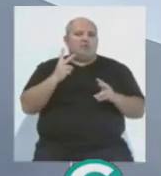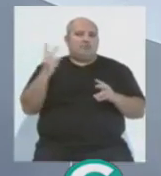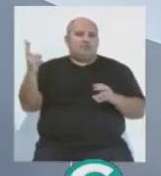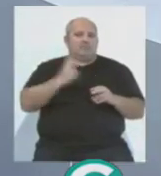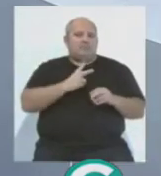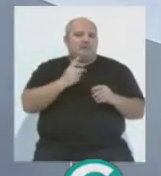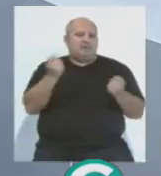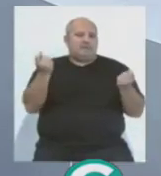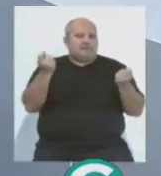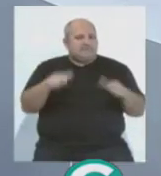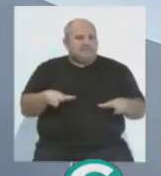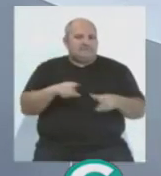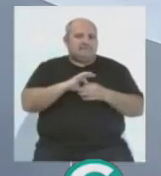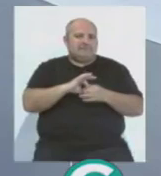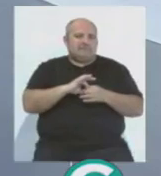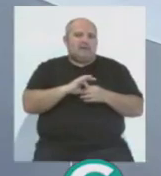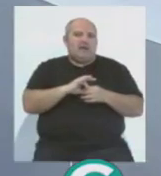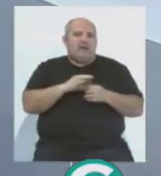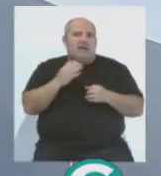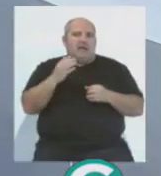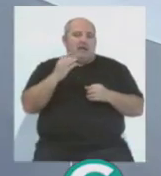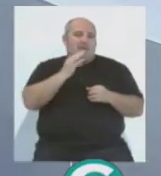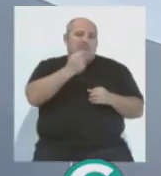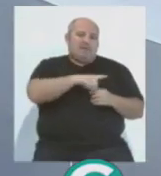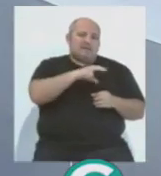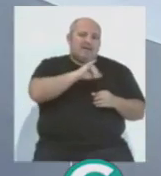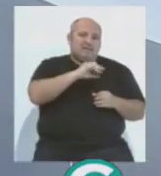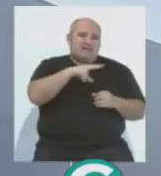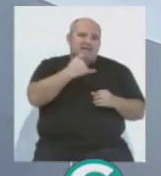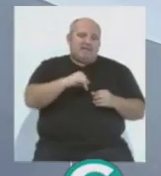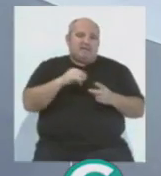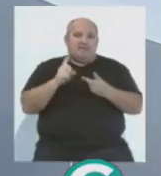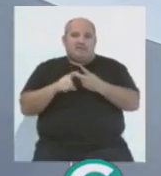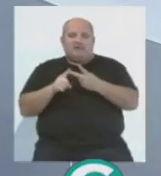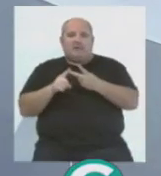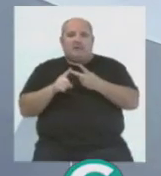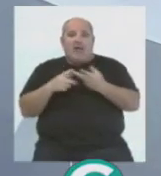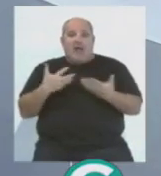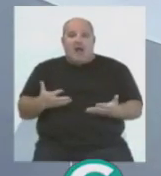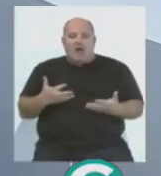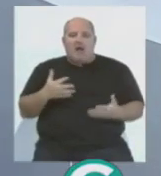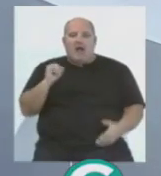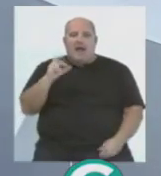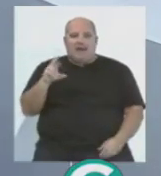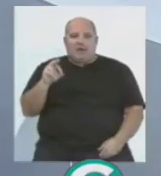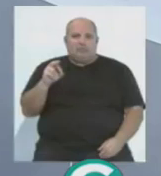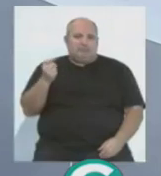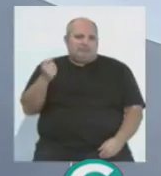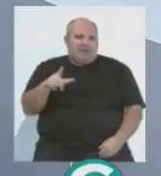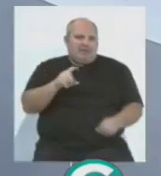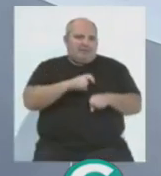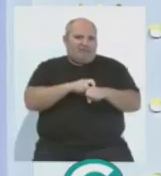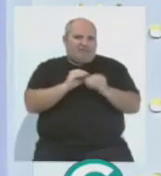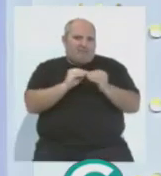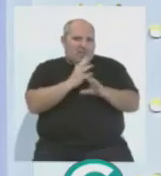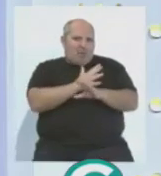de similares características a la de Salvi Sánchez y a la de ahora Jairo Izquierdo,